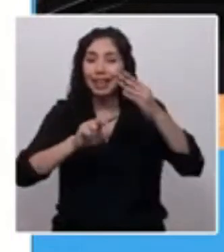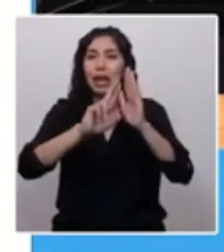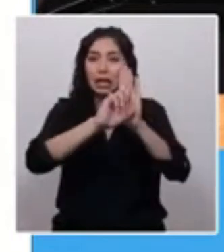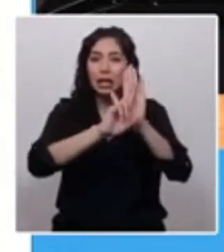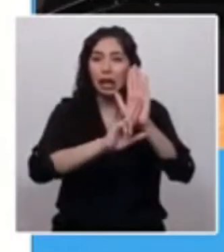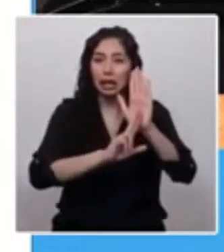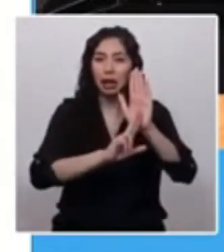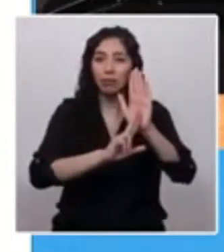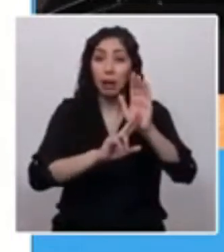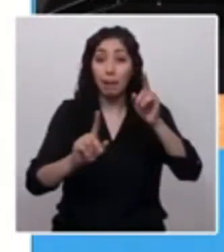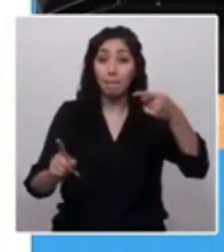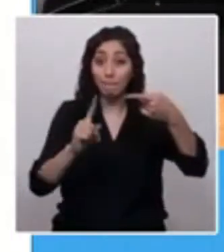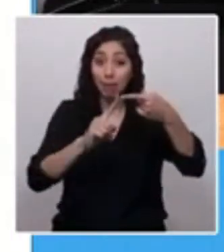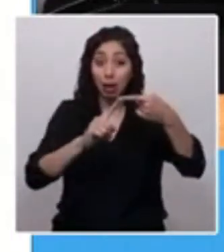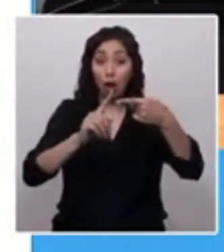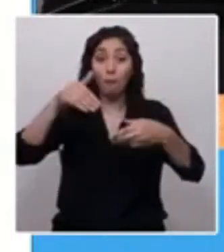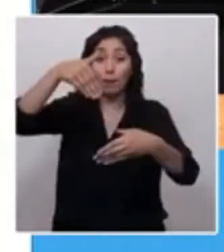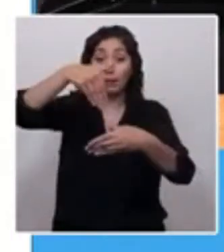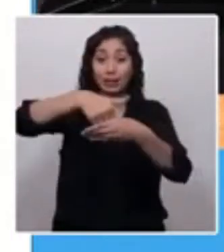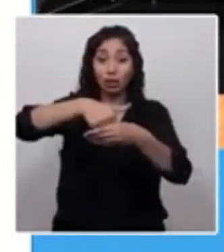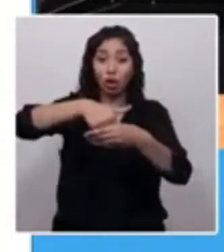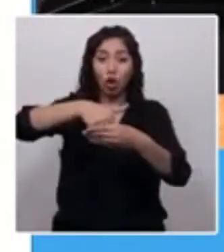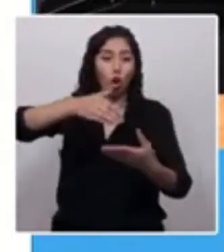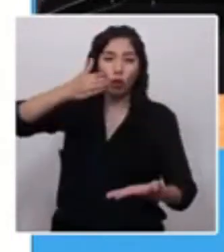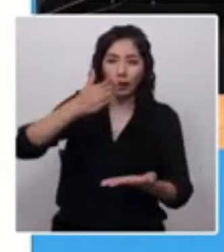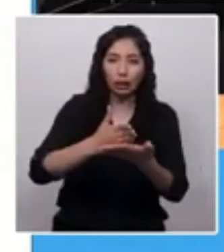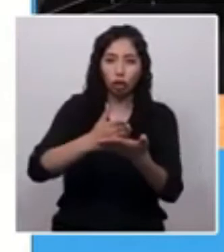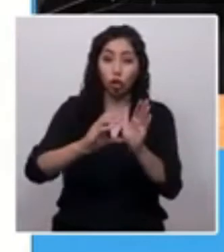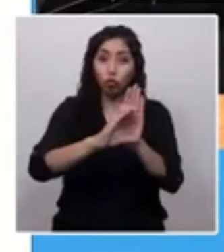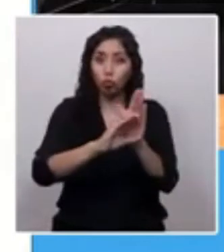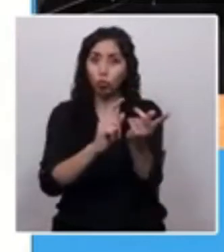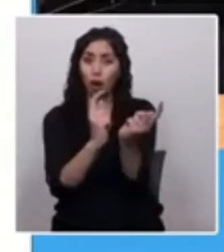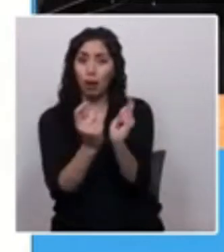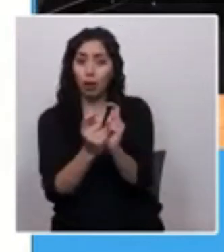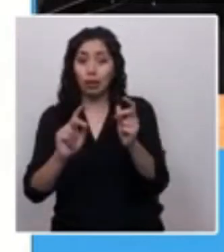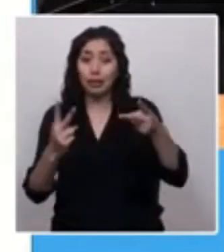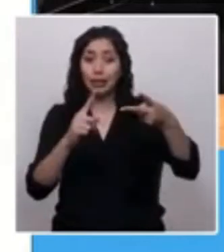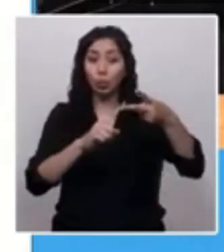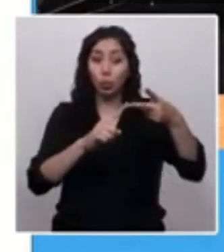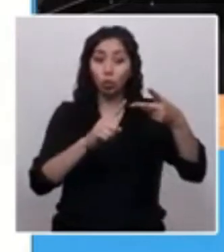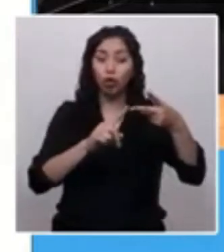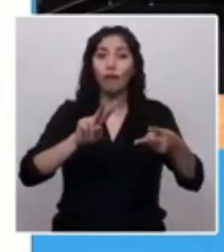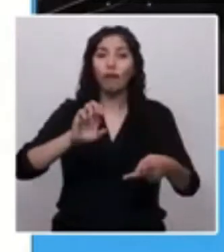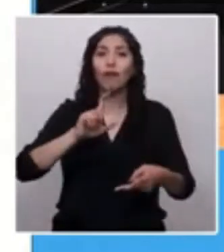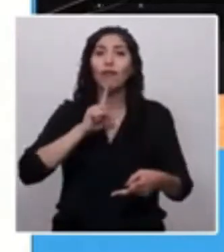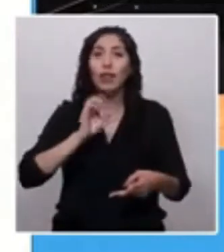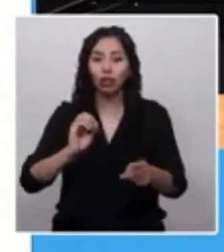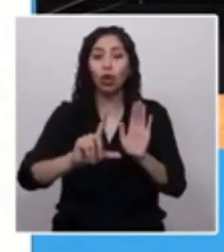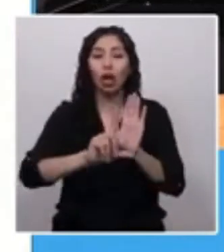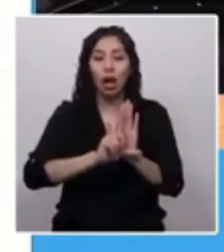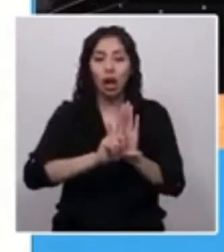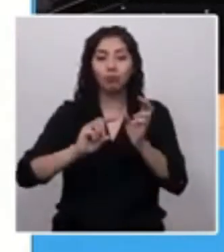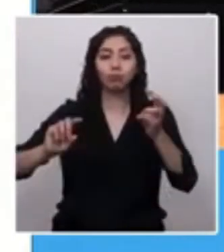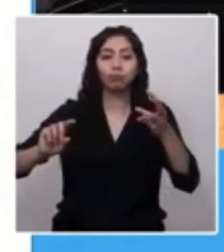plebiscito obligatorio para cambios constitucionales. El segundo es la iniciativa de veto. Y la otra es la iniciativa de ley o cambio constitucional.